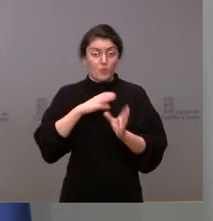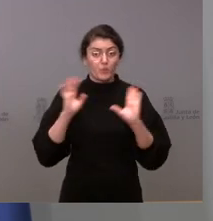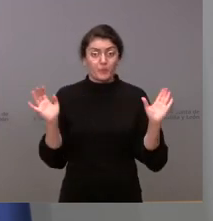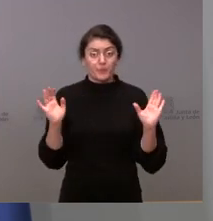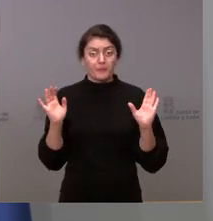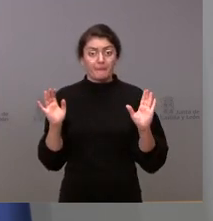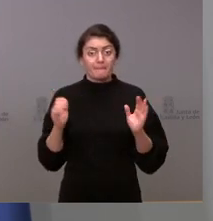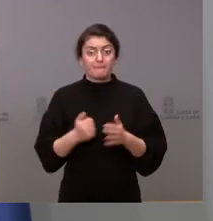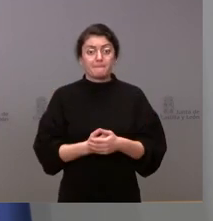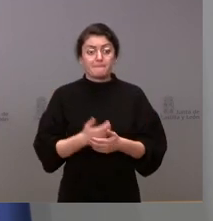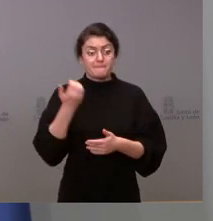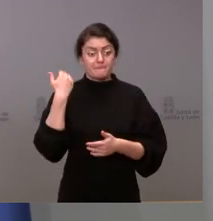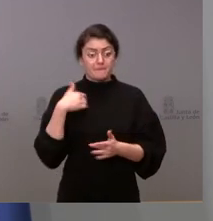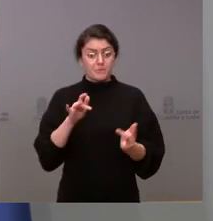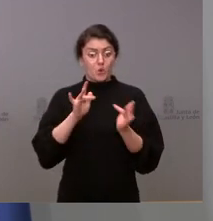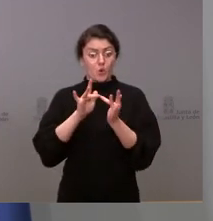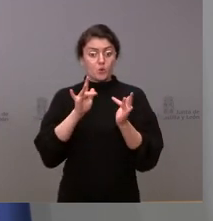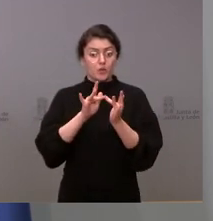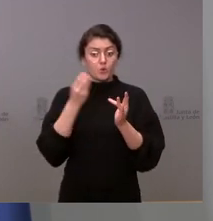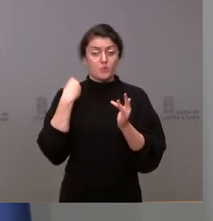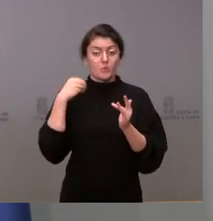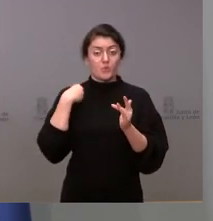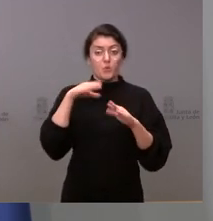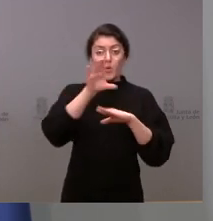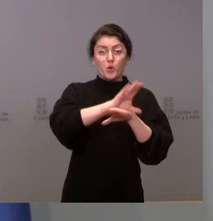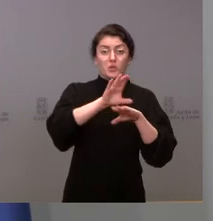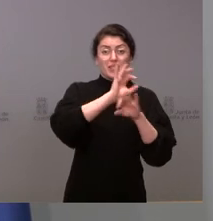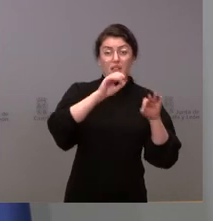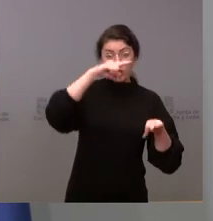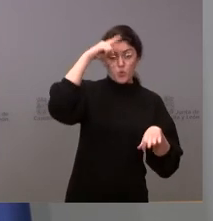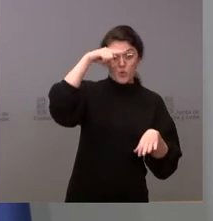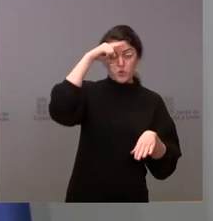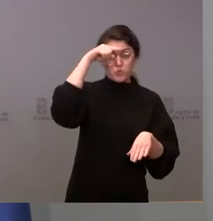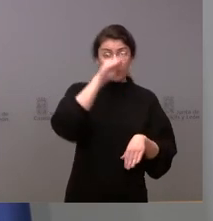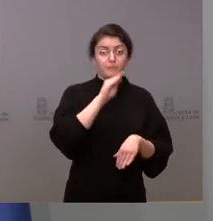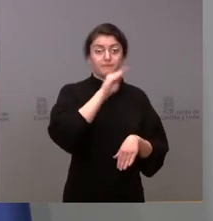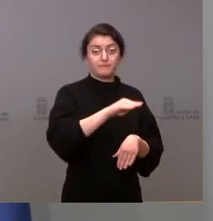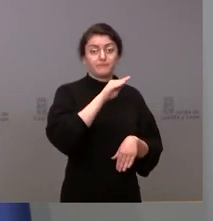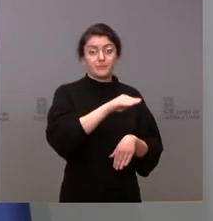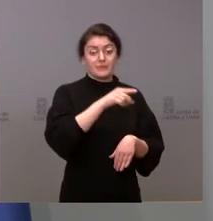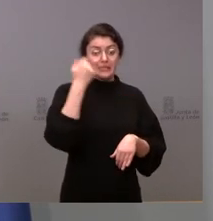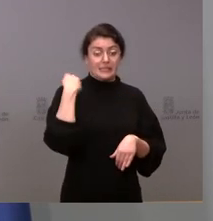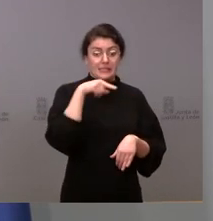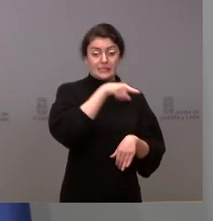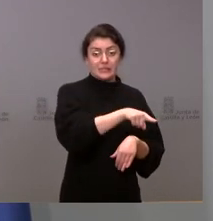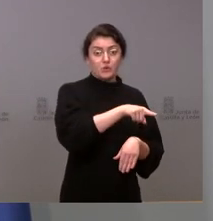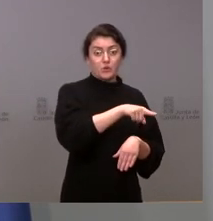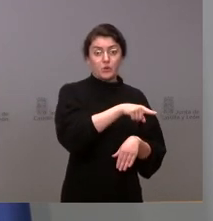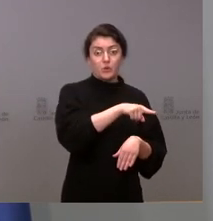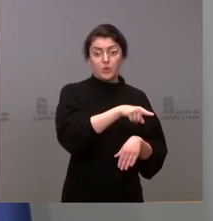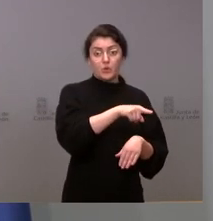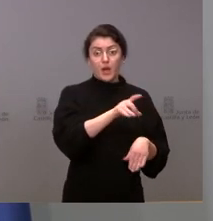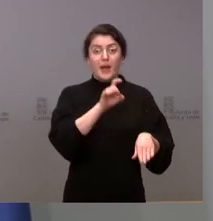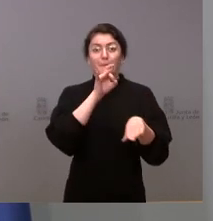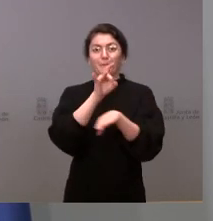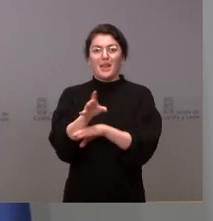nos pondremos en contacto con la consejería de cultura y le remitirá la información sobre cómo